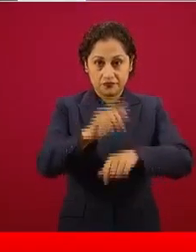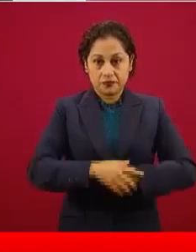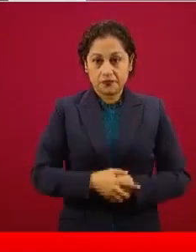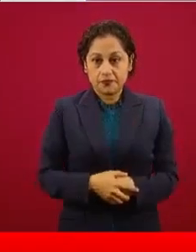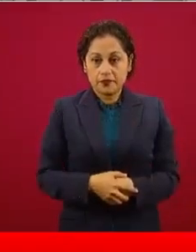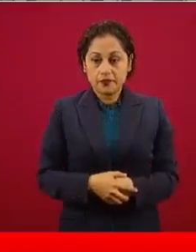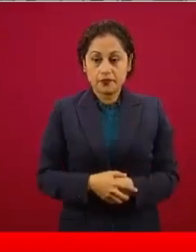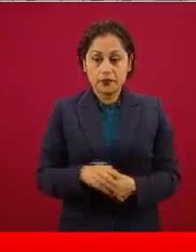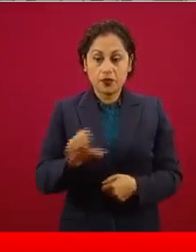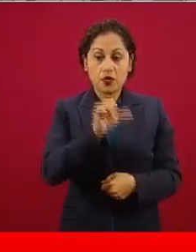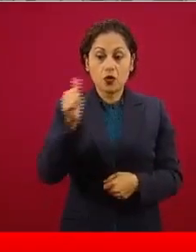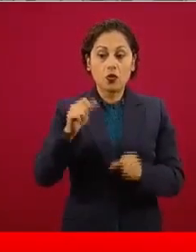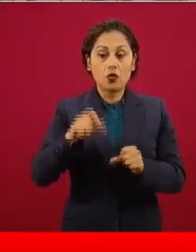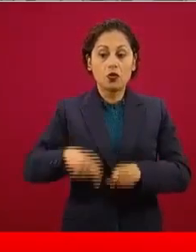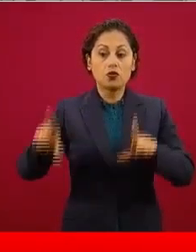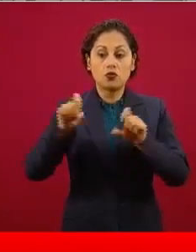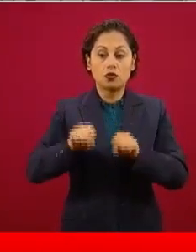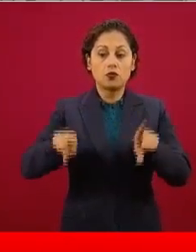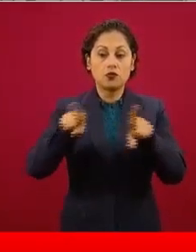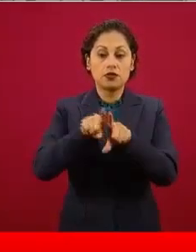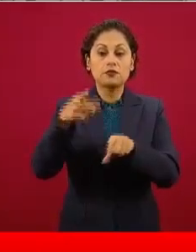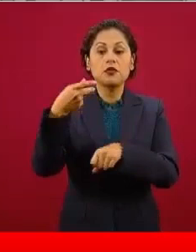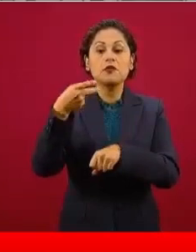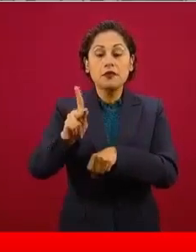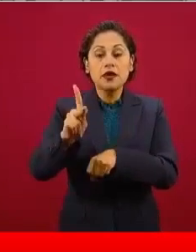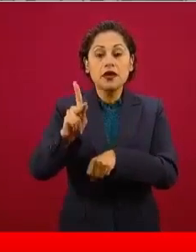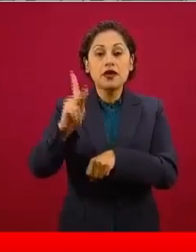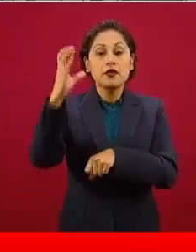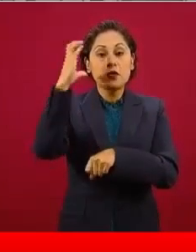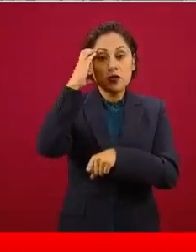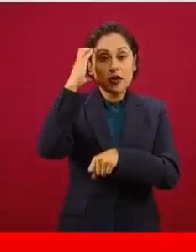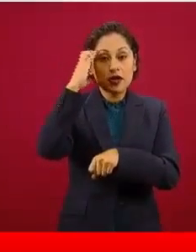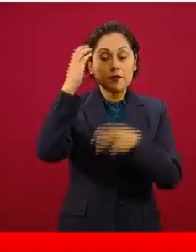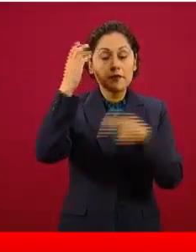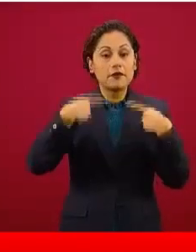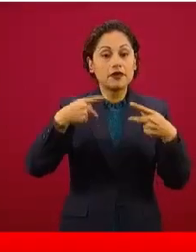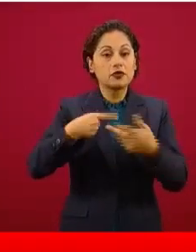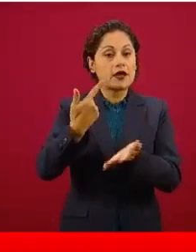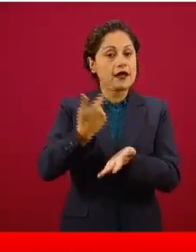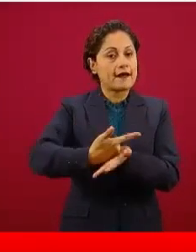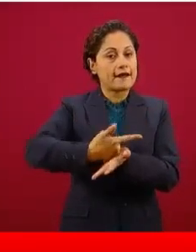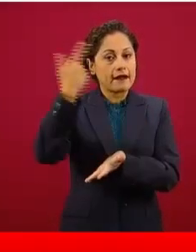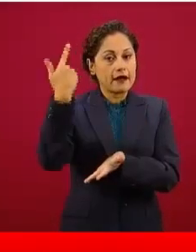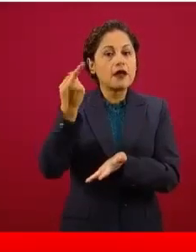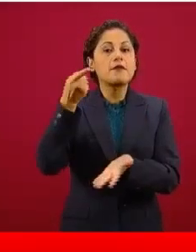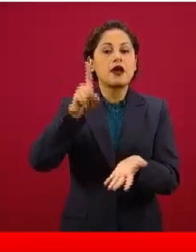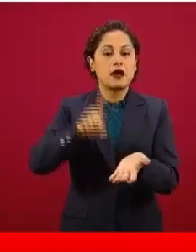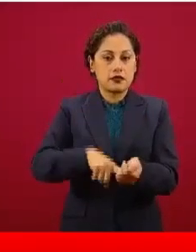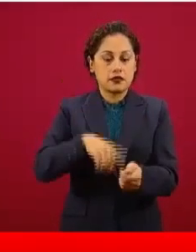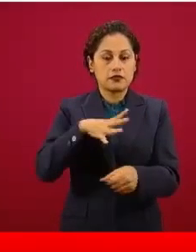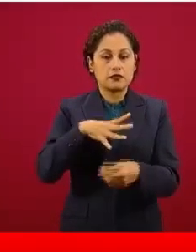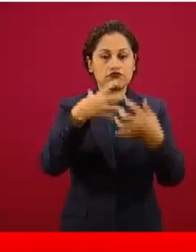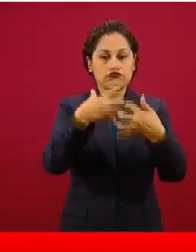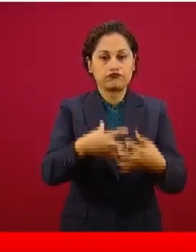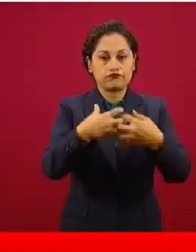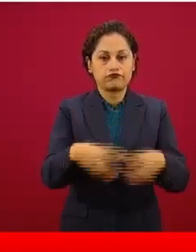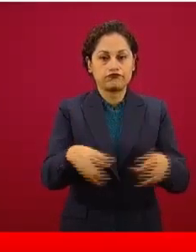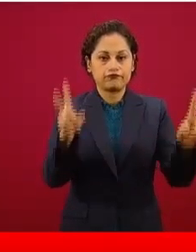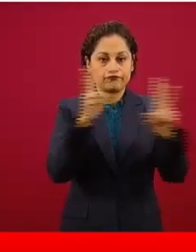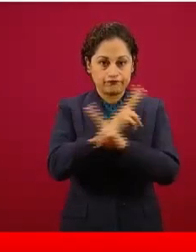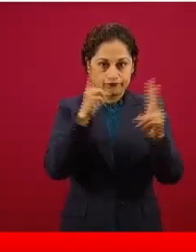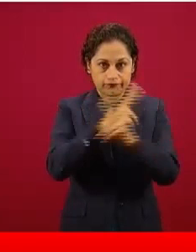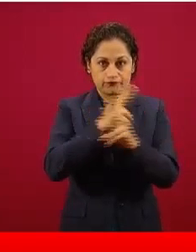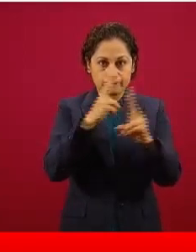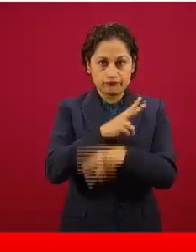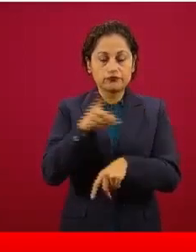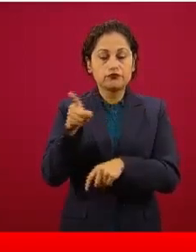misma perspectiva, pero para las camas de terapia intensiva, es decir, personas que necesitan ventilación mecánica y otros elementos